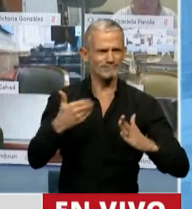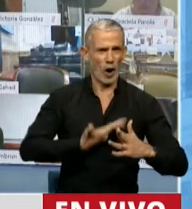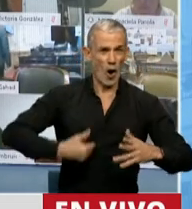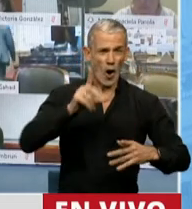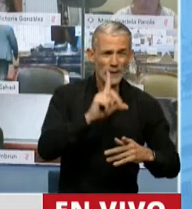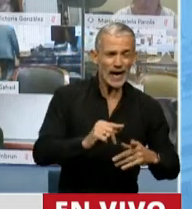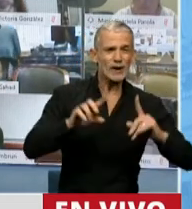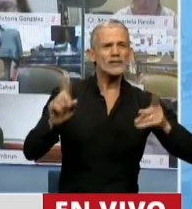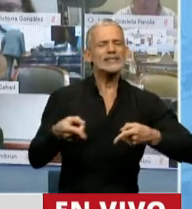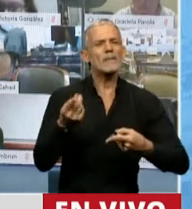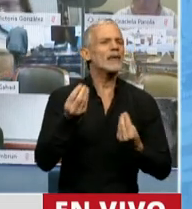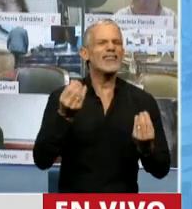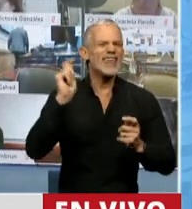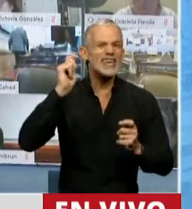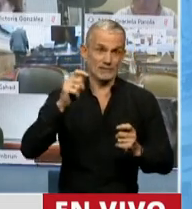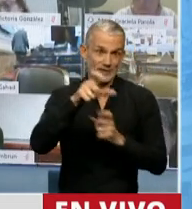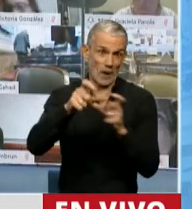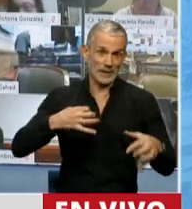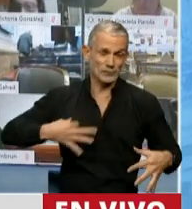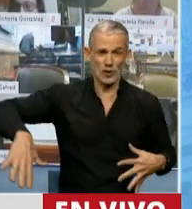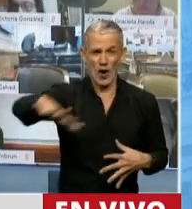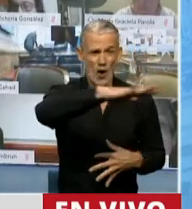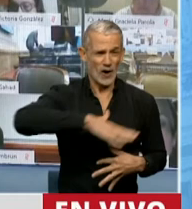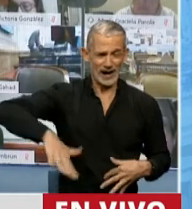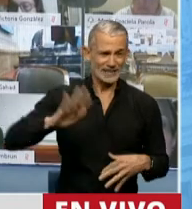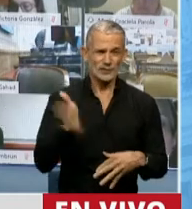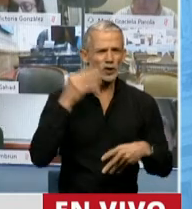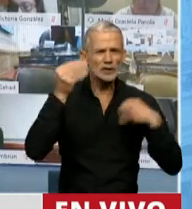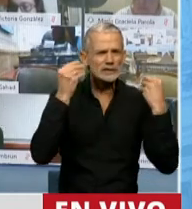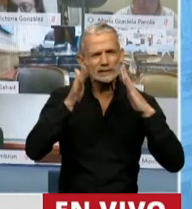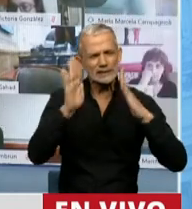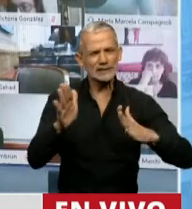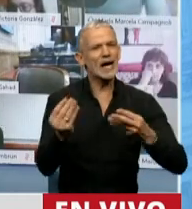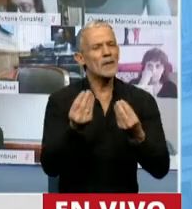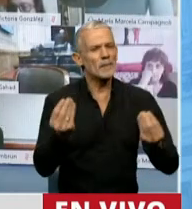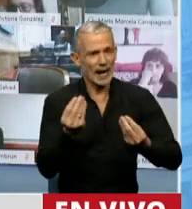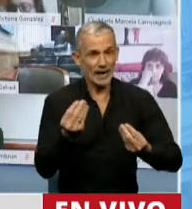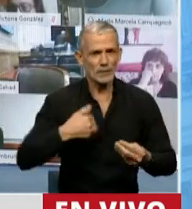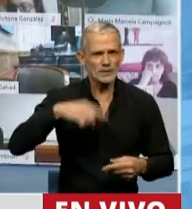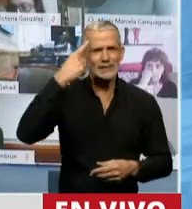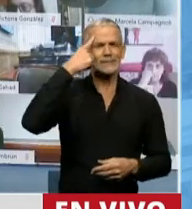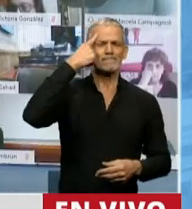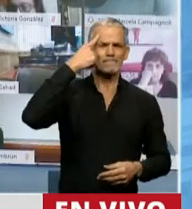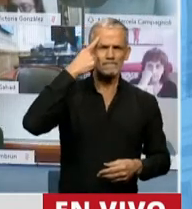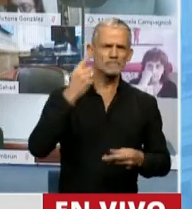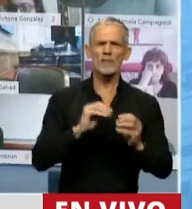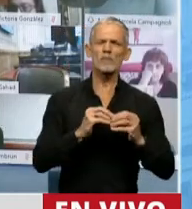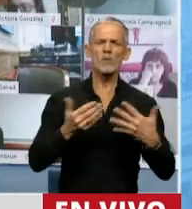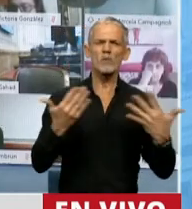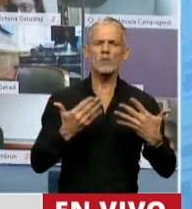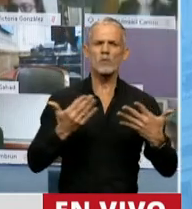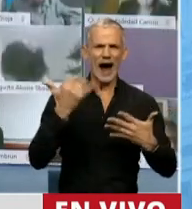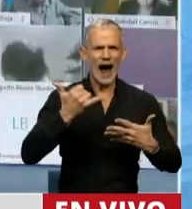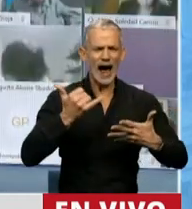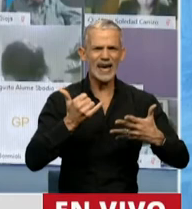gobiernos, pero también de la ciudadanía activamente y sobre todo para que nos preguntemos las causas que